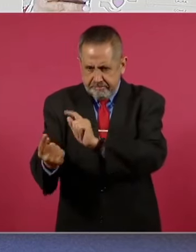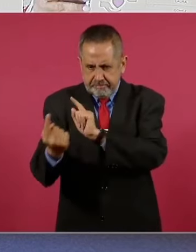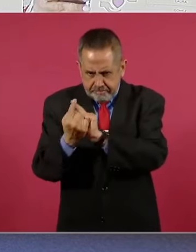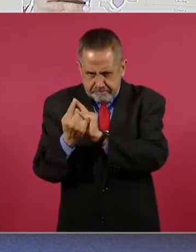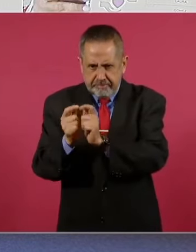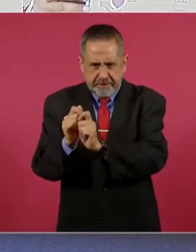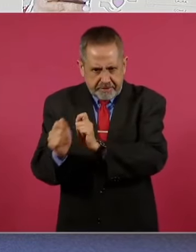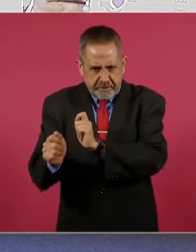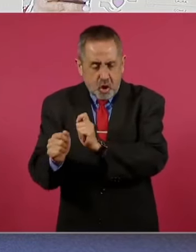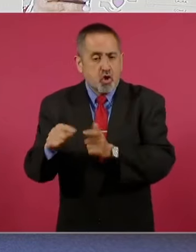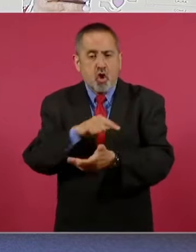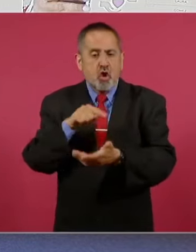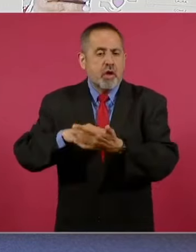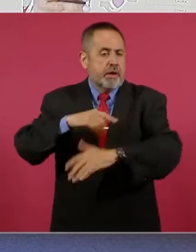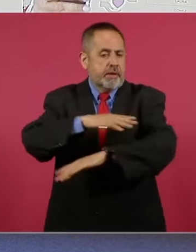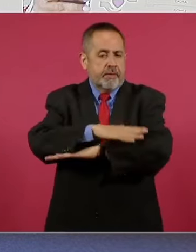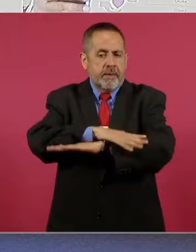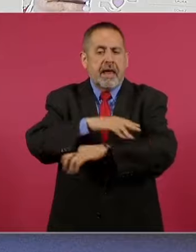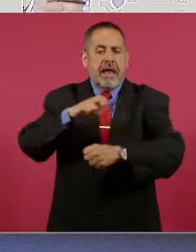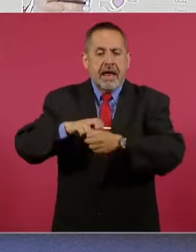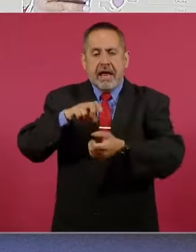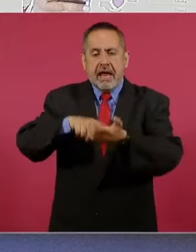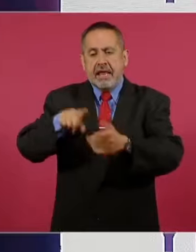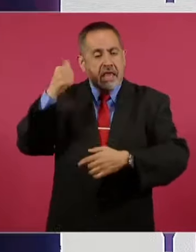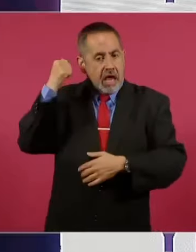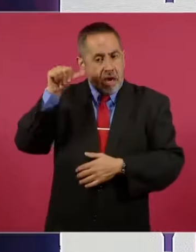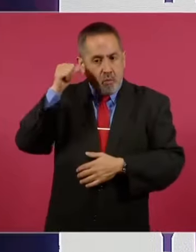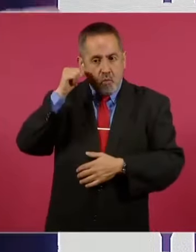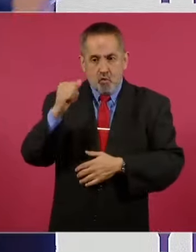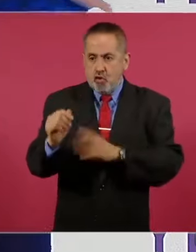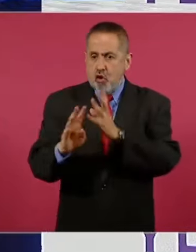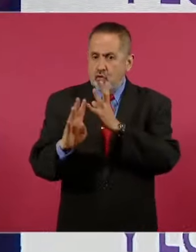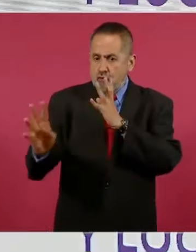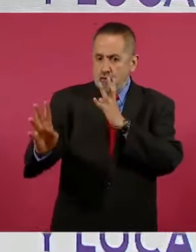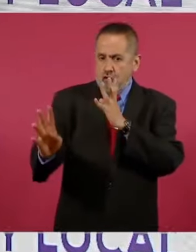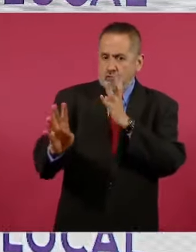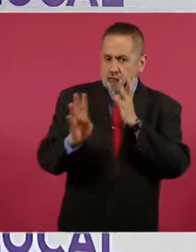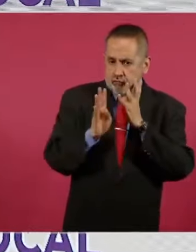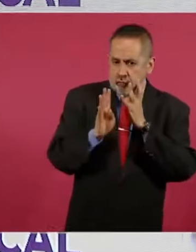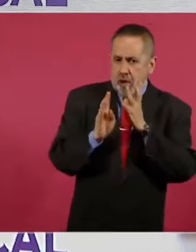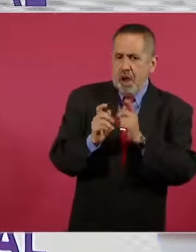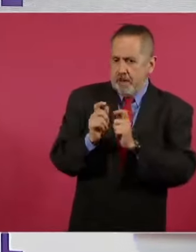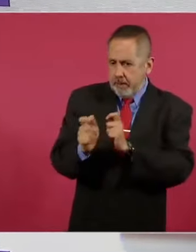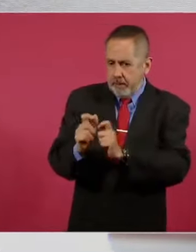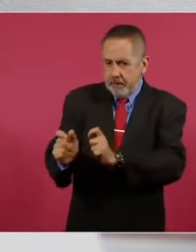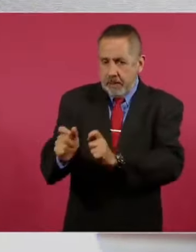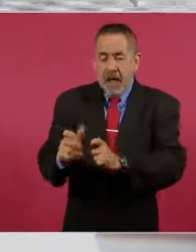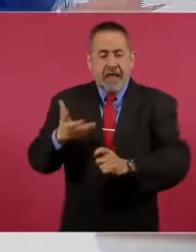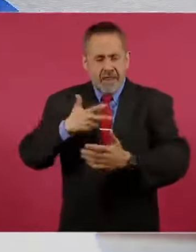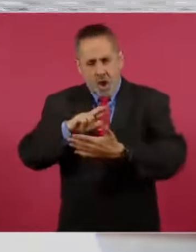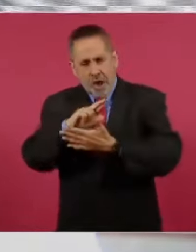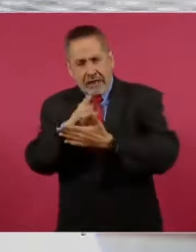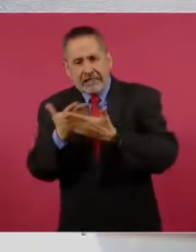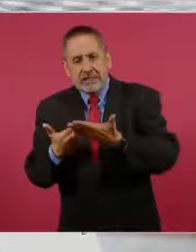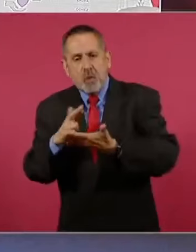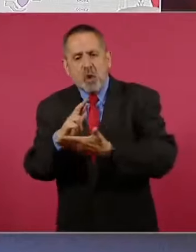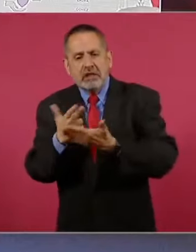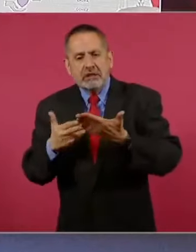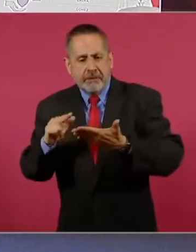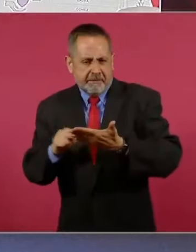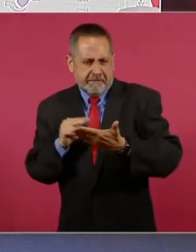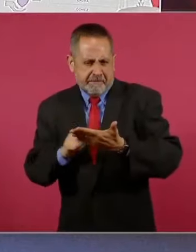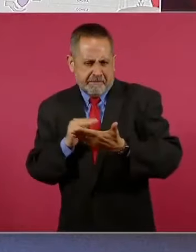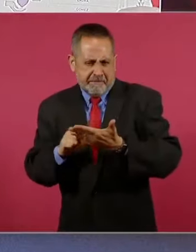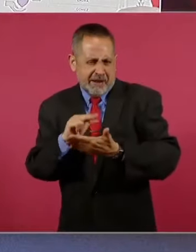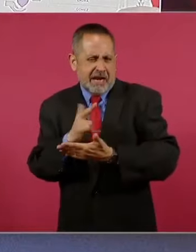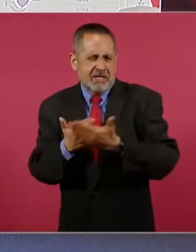instalados en Acapulco, pero se tienen los recibos de todos los que